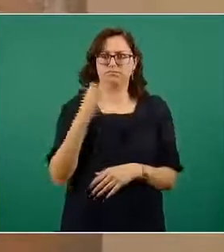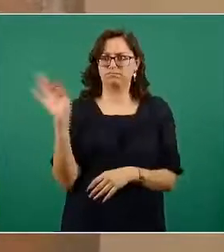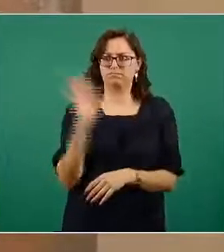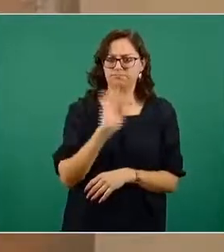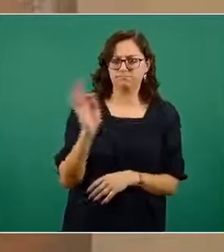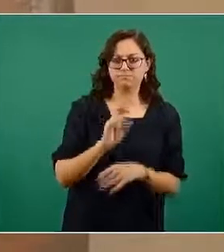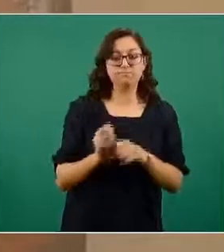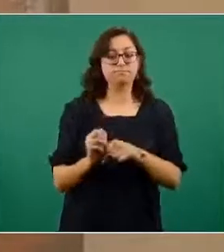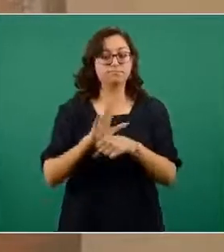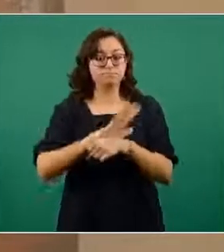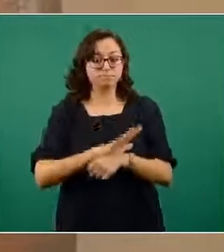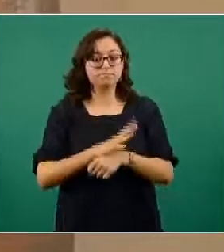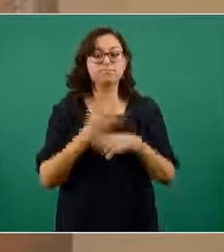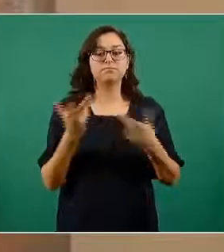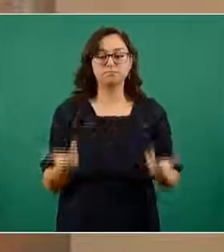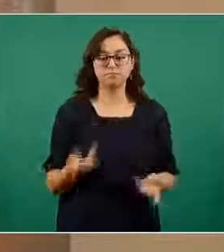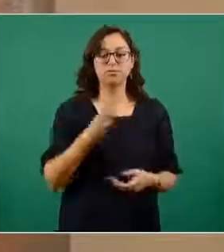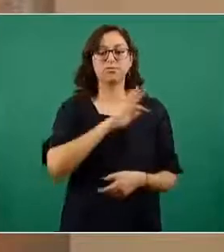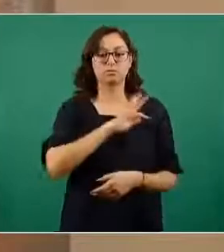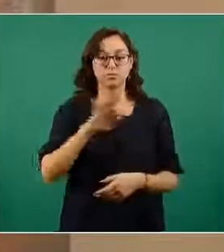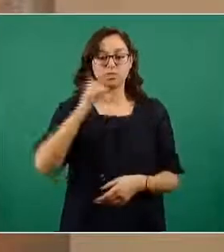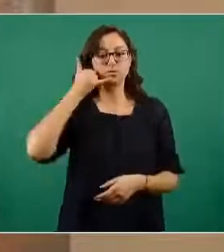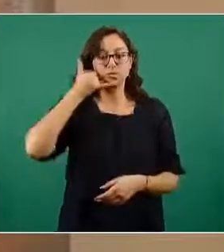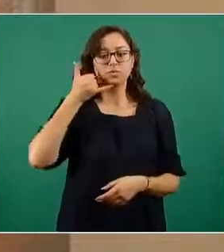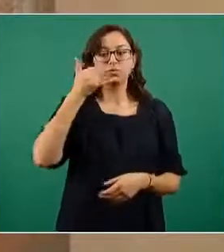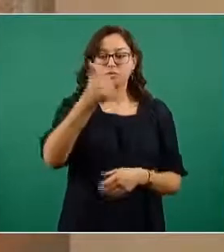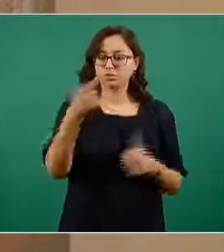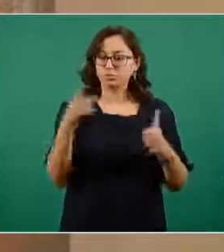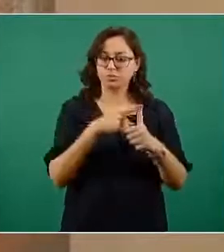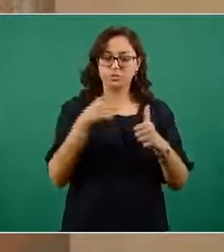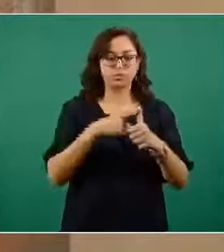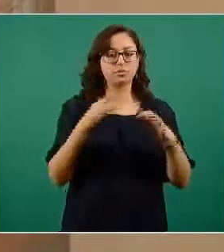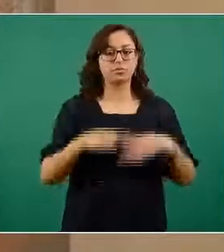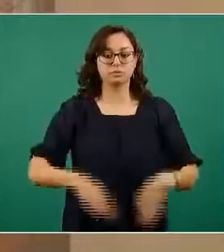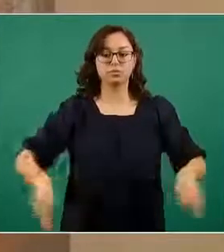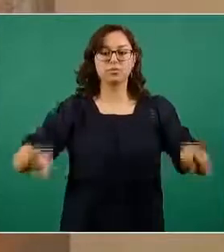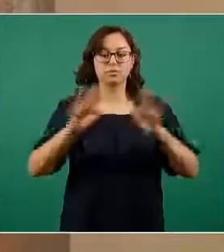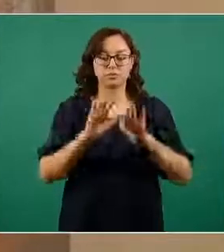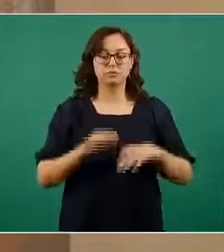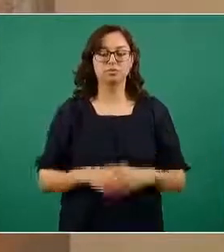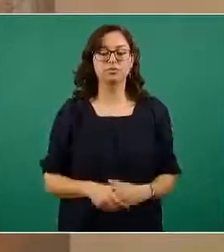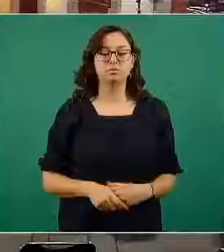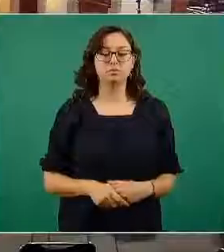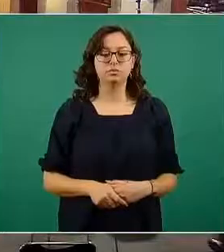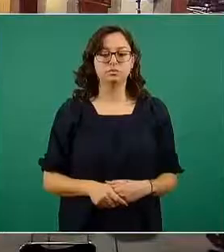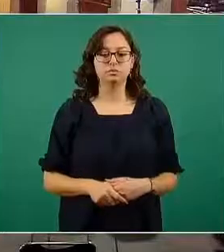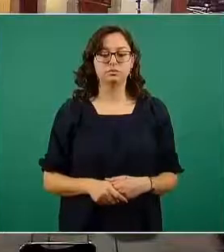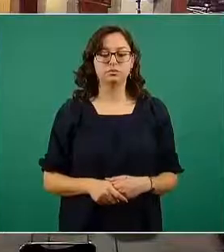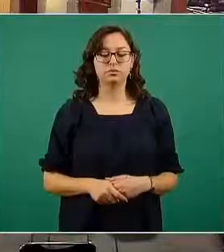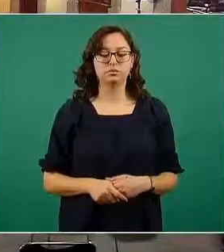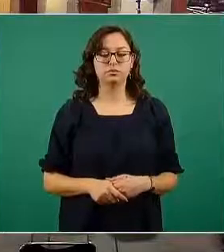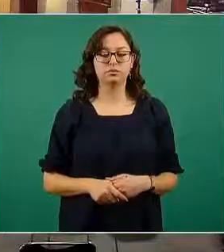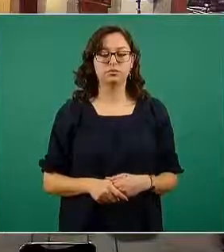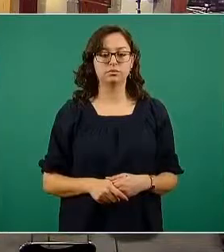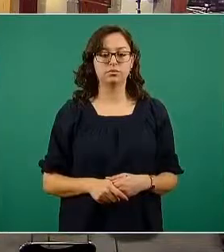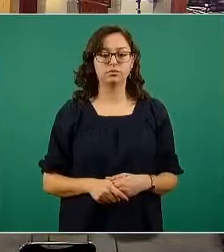COVID a los cuales habría que llamar como una primera indicación en caso de presentarse esta sintomatología muchas